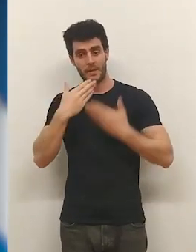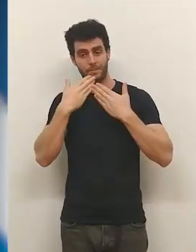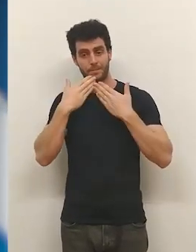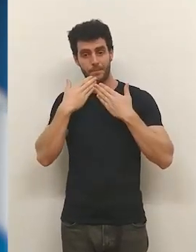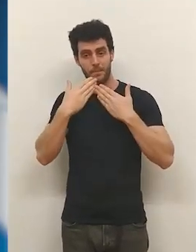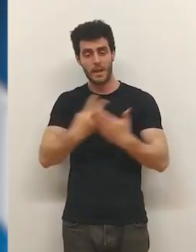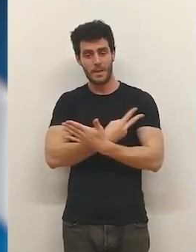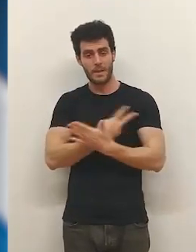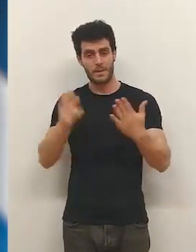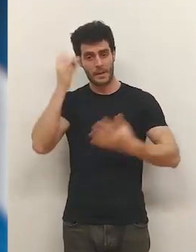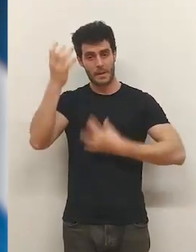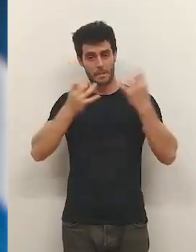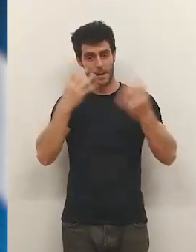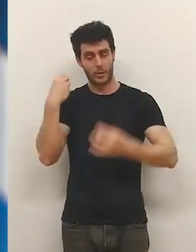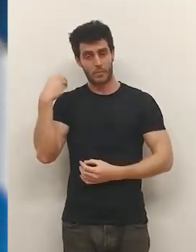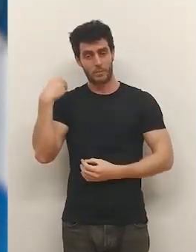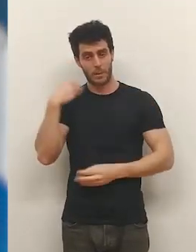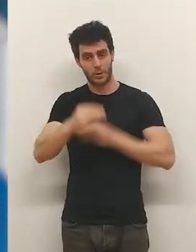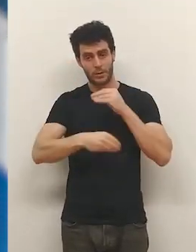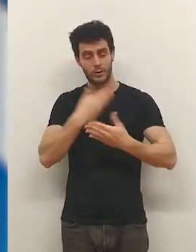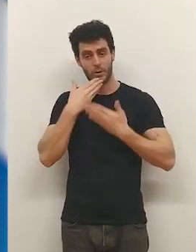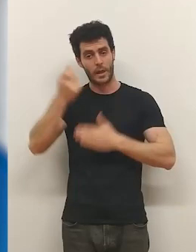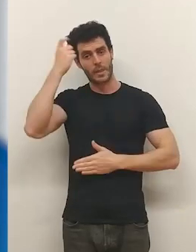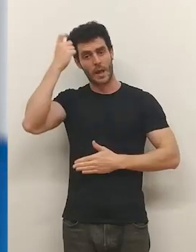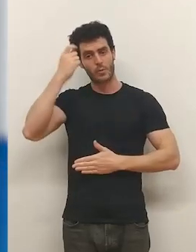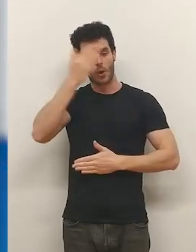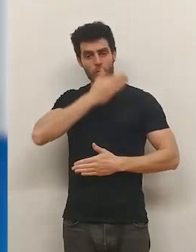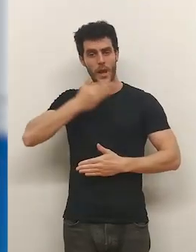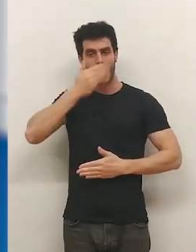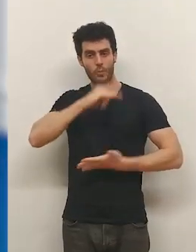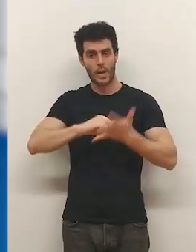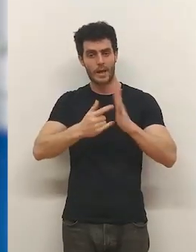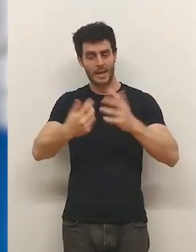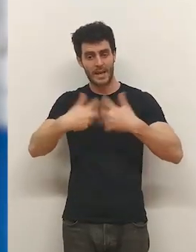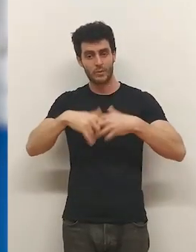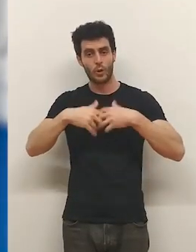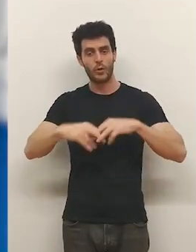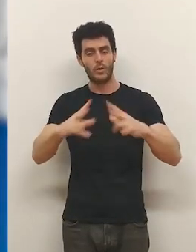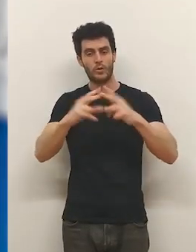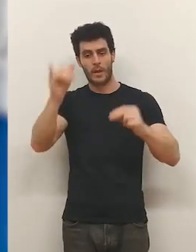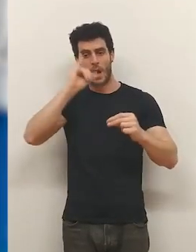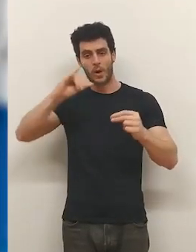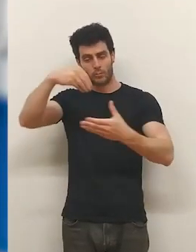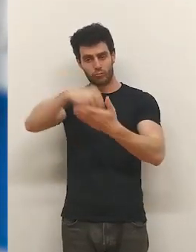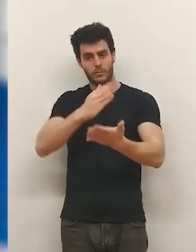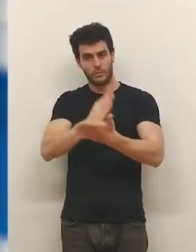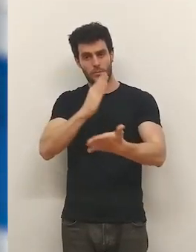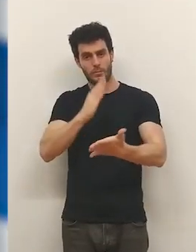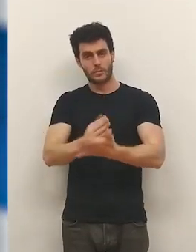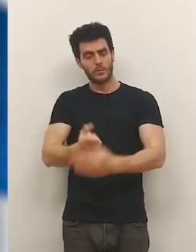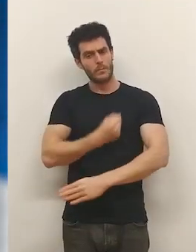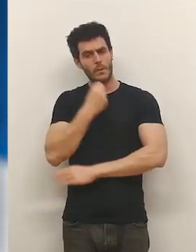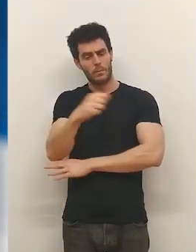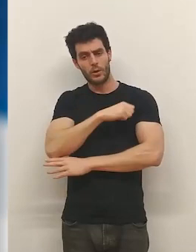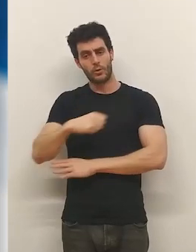...gracias a estos 17 inventos... ...desarrollados por estudiantes... ...de la Escuela de Ingeniería Industrial... ...de la Universidad de La Rioja... ...se